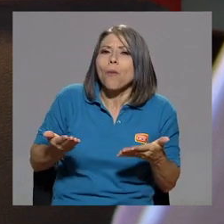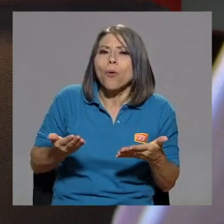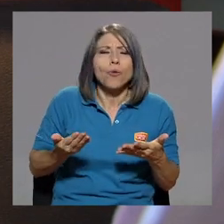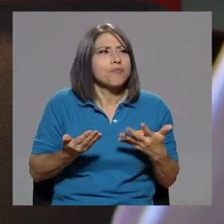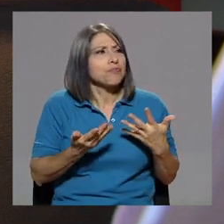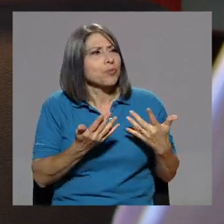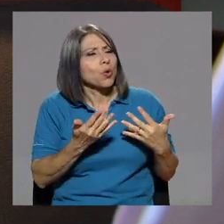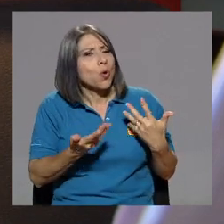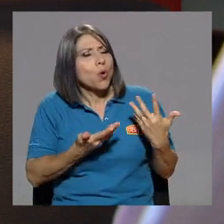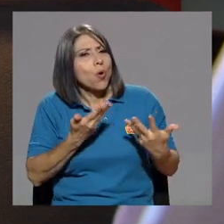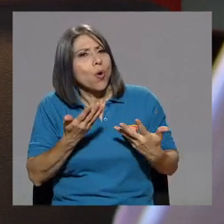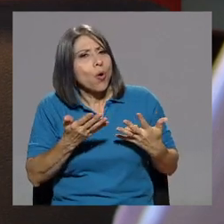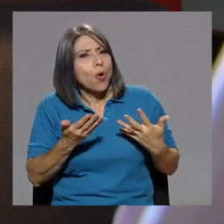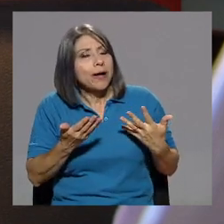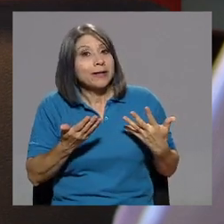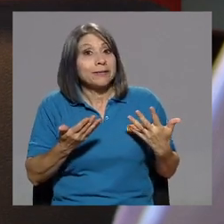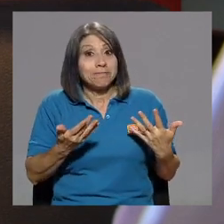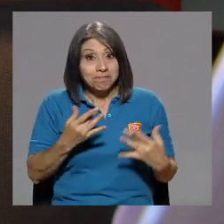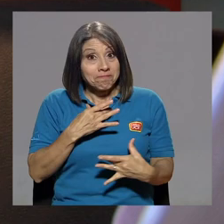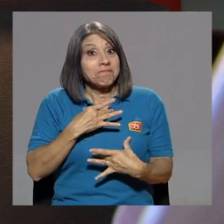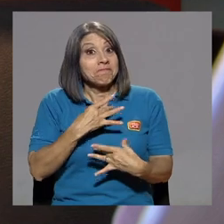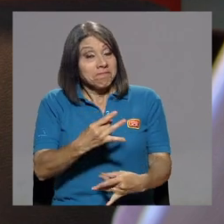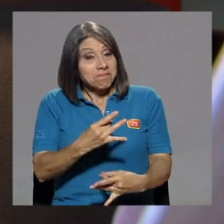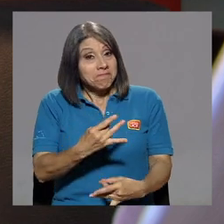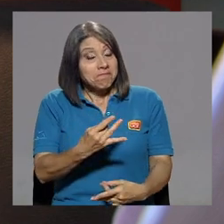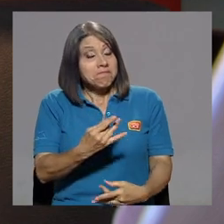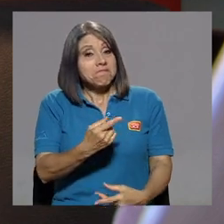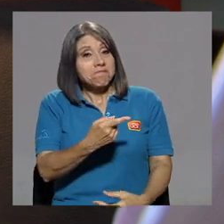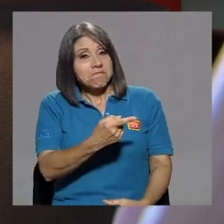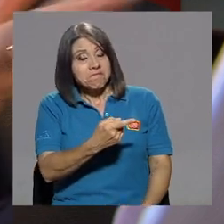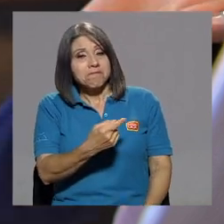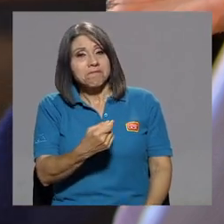recordada? Ay, qué interesante esa.